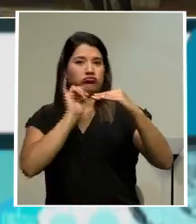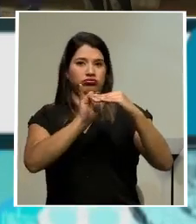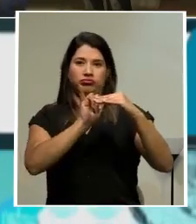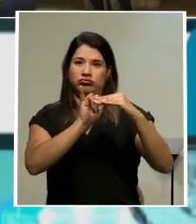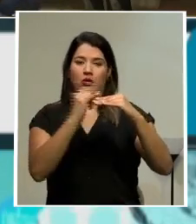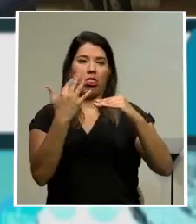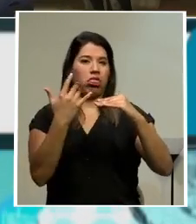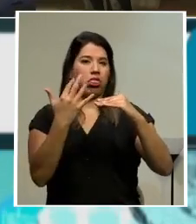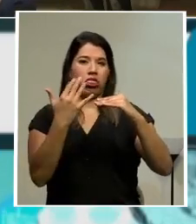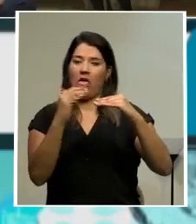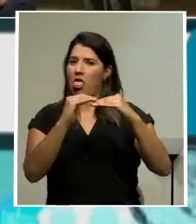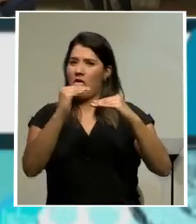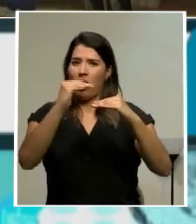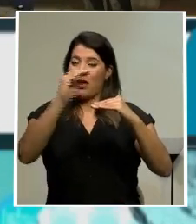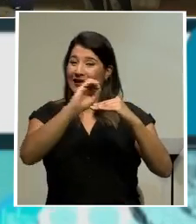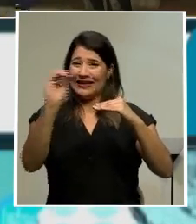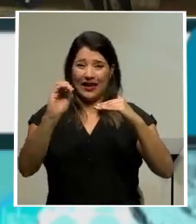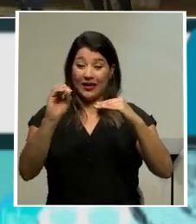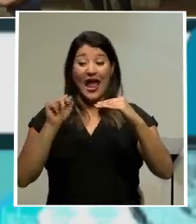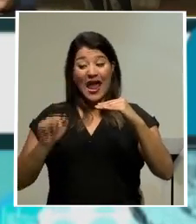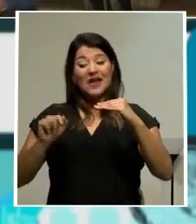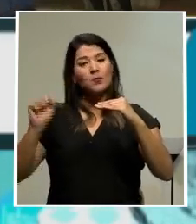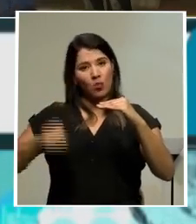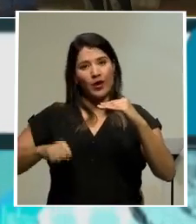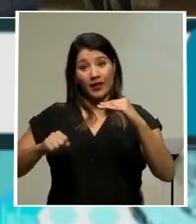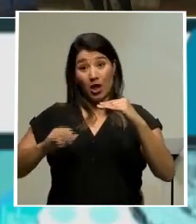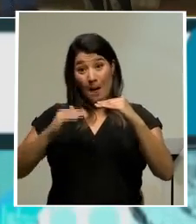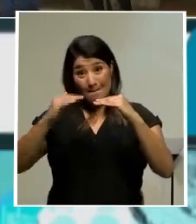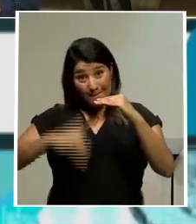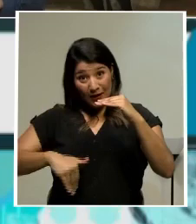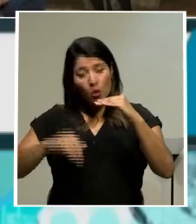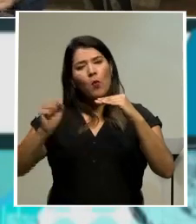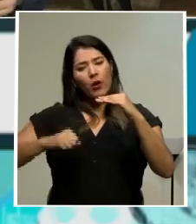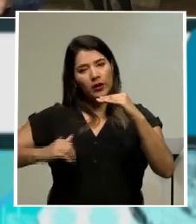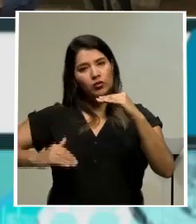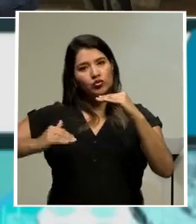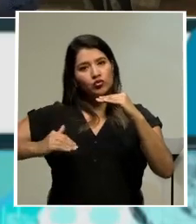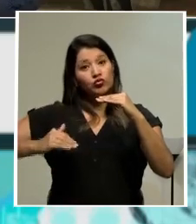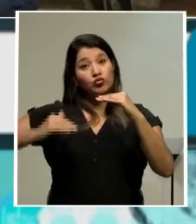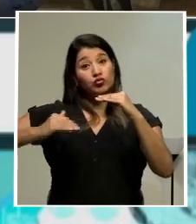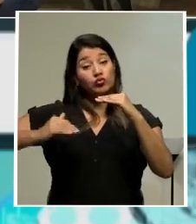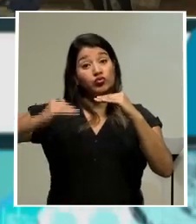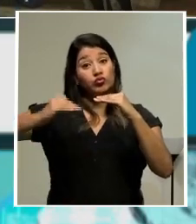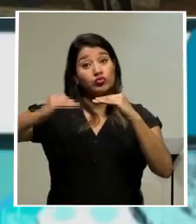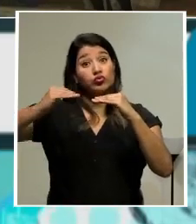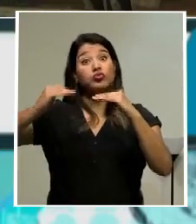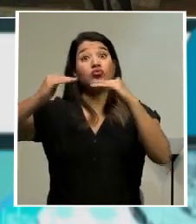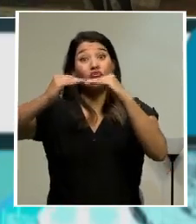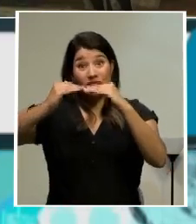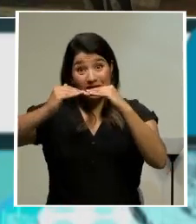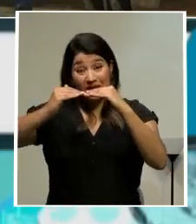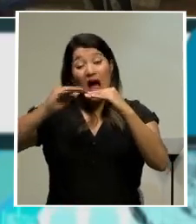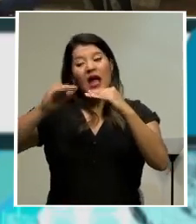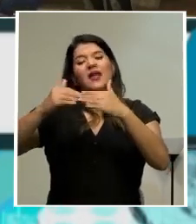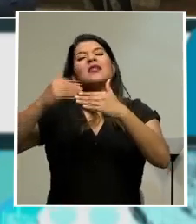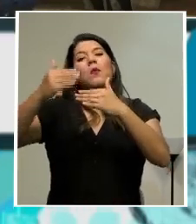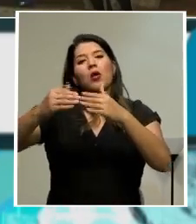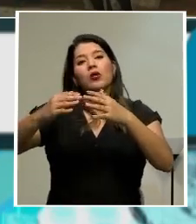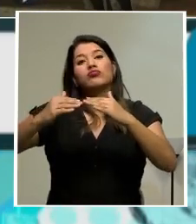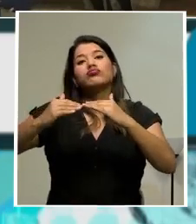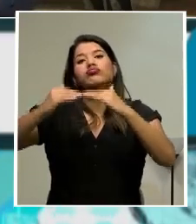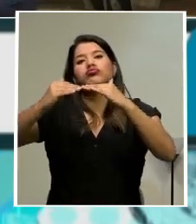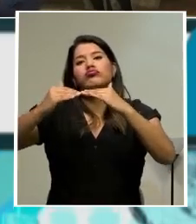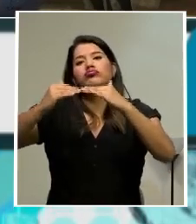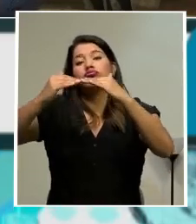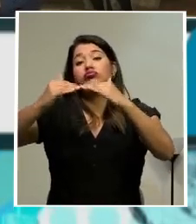ejemplo tienen beneficios que sobrepasan inclusive ese salario global, pero ellos simplemente pues no volverán a tener un